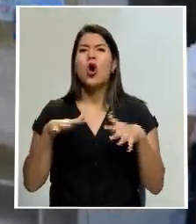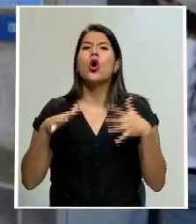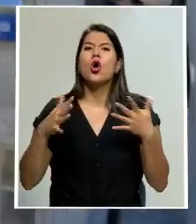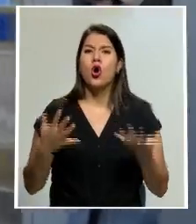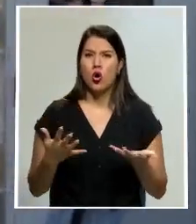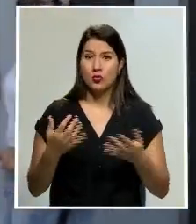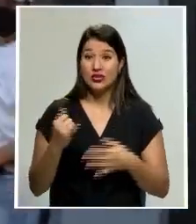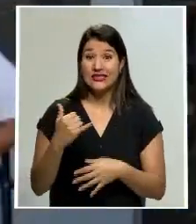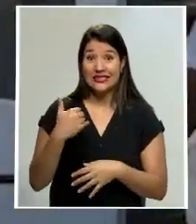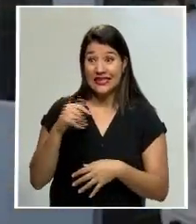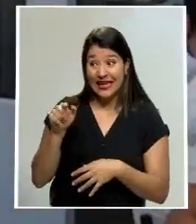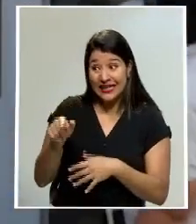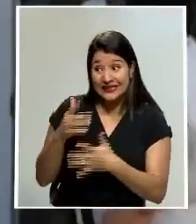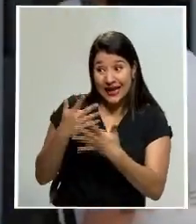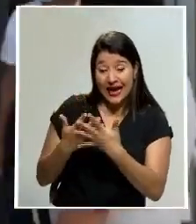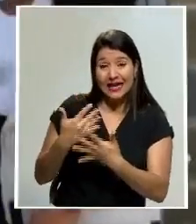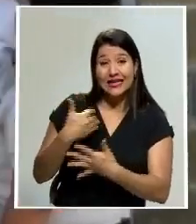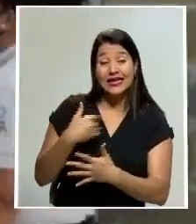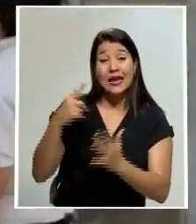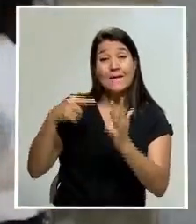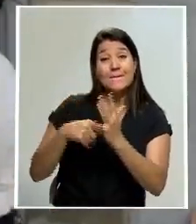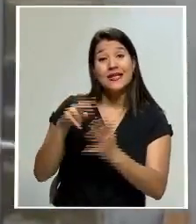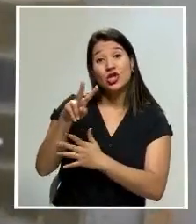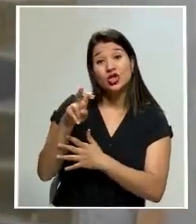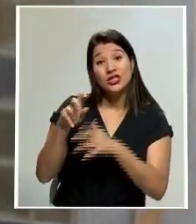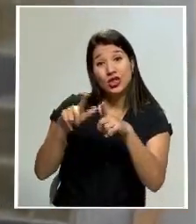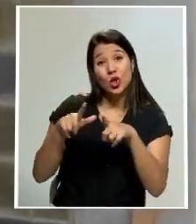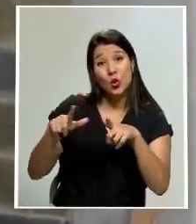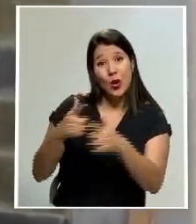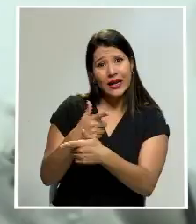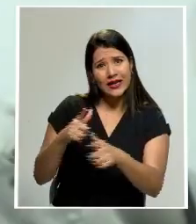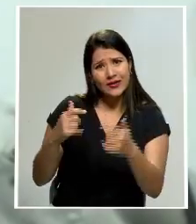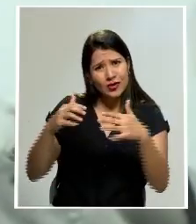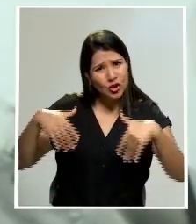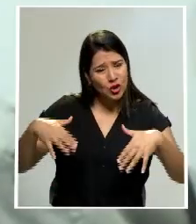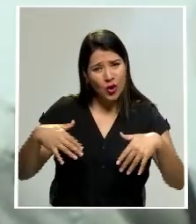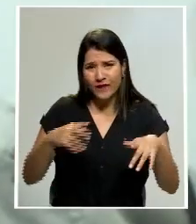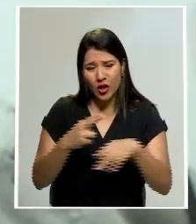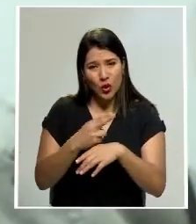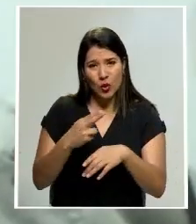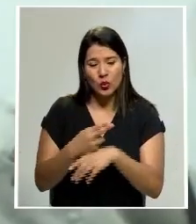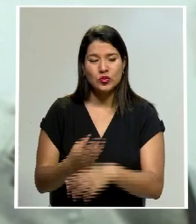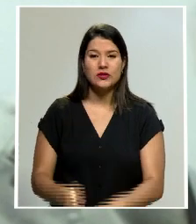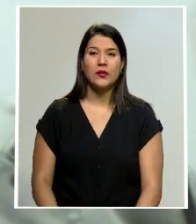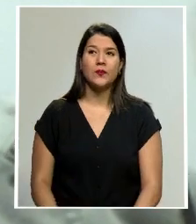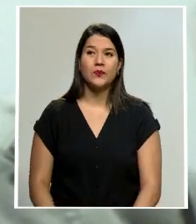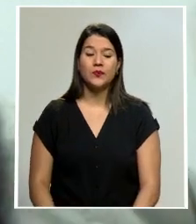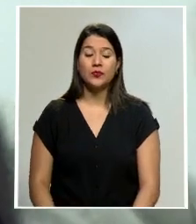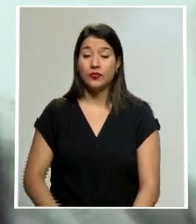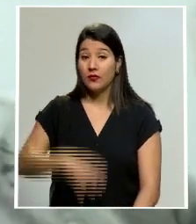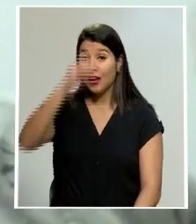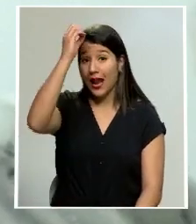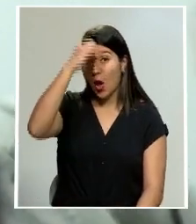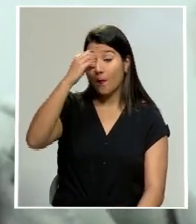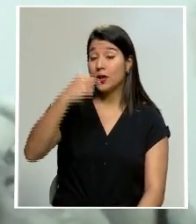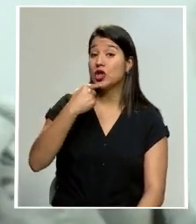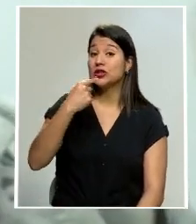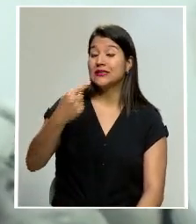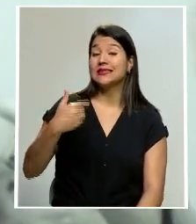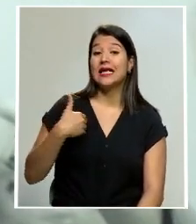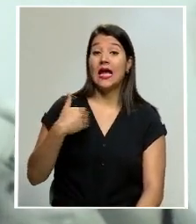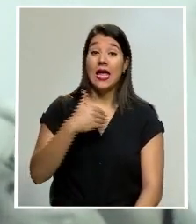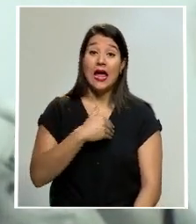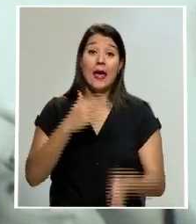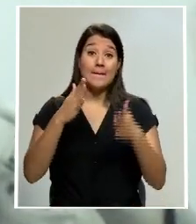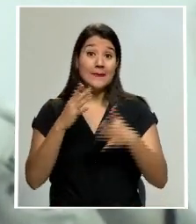.200 espacios disponibles no son utilizados en este momento. La posición de la ministra, según